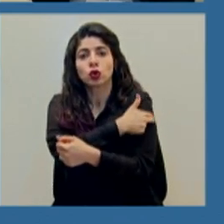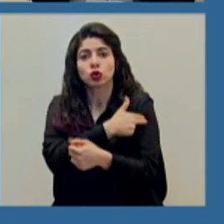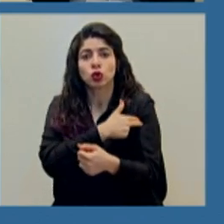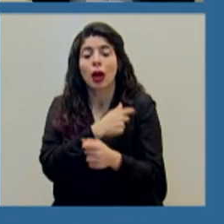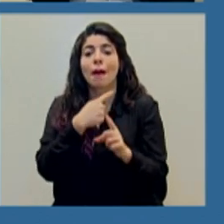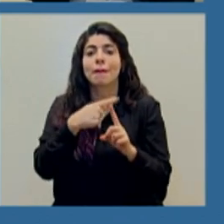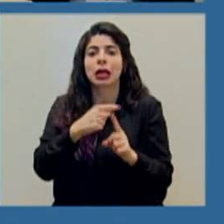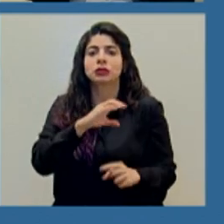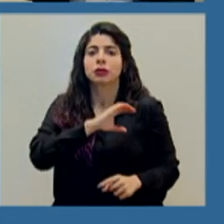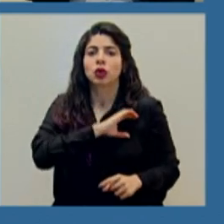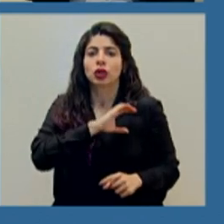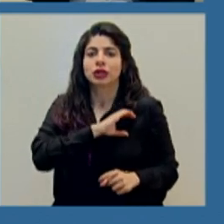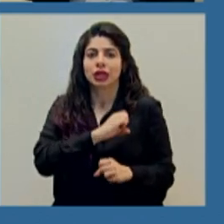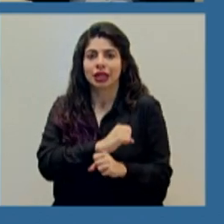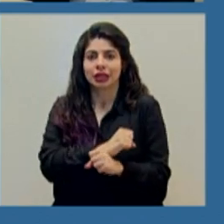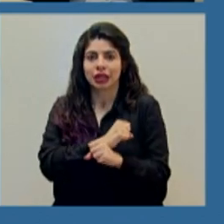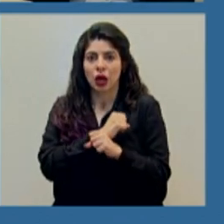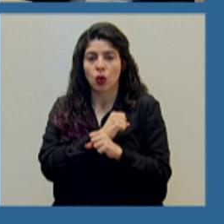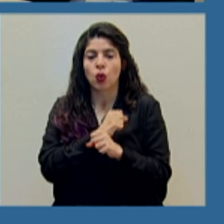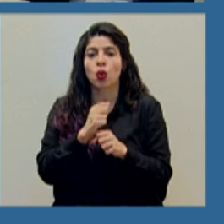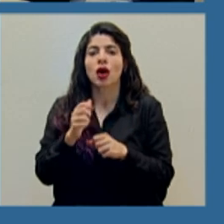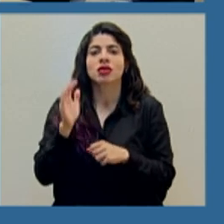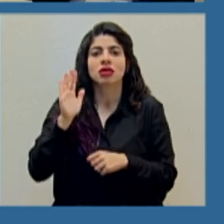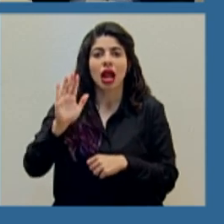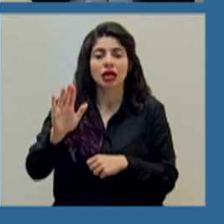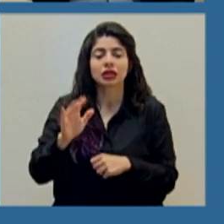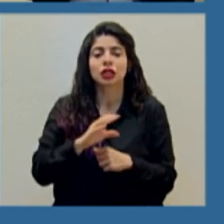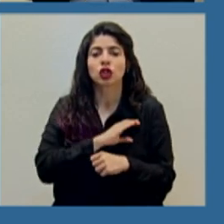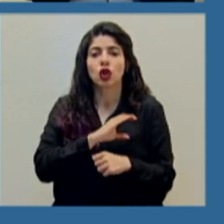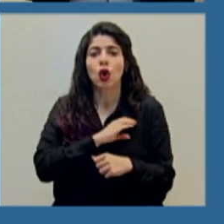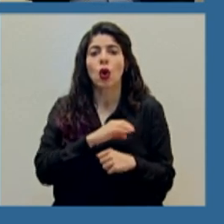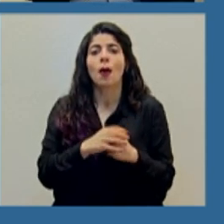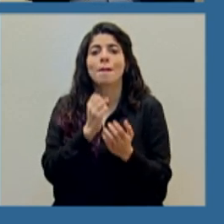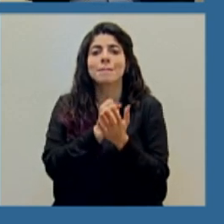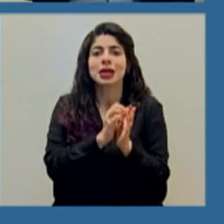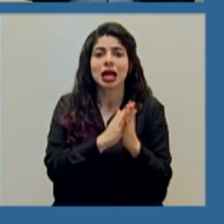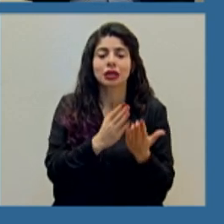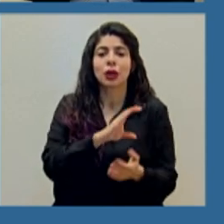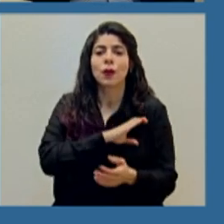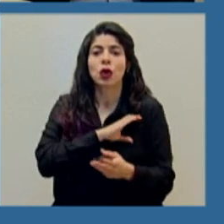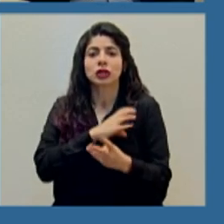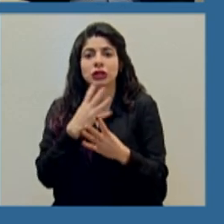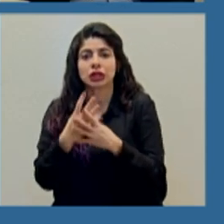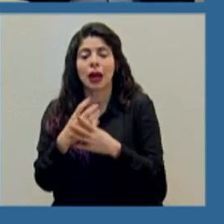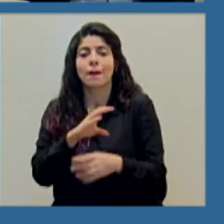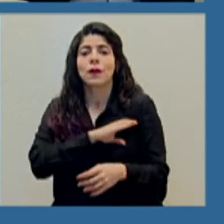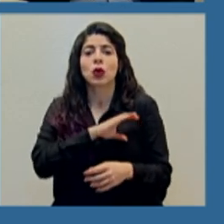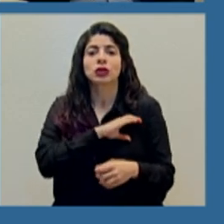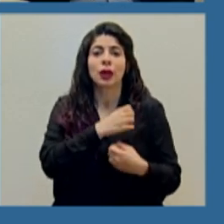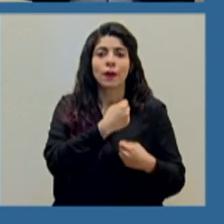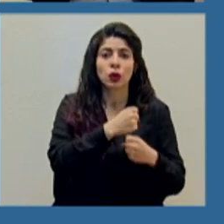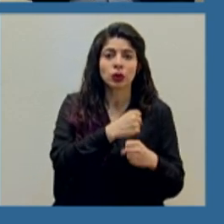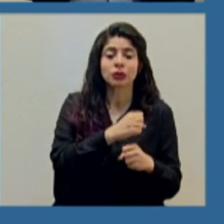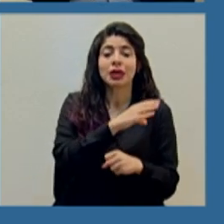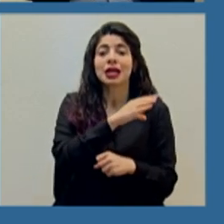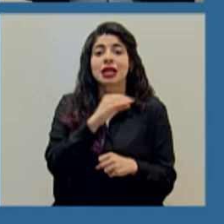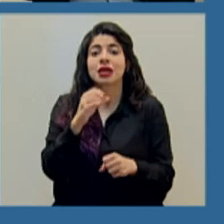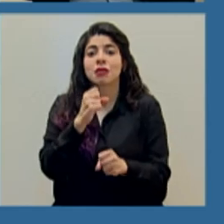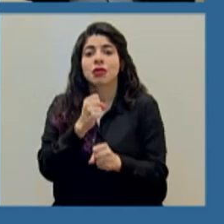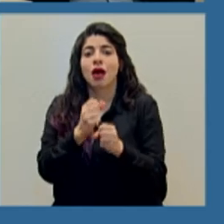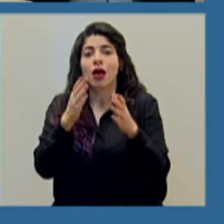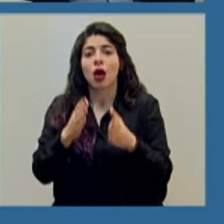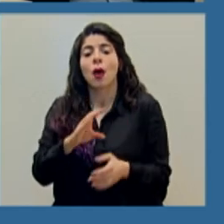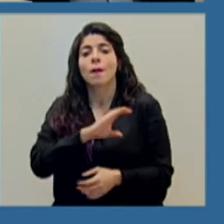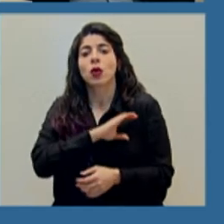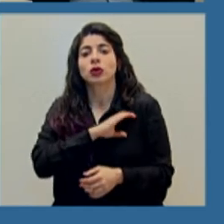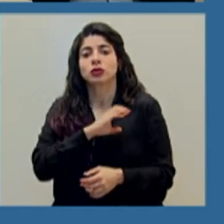cuerpos policiales de seguridad, tránsito, migración, penitenciarios, municipales y funcionarios policiales